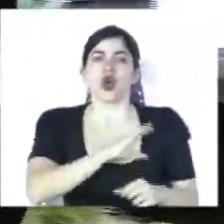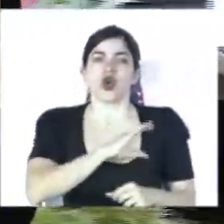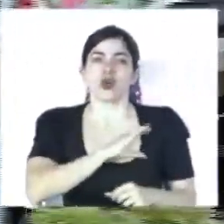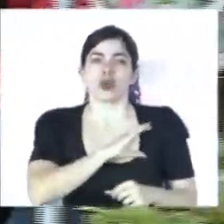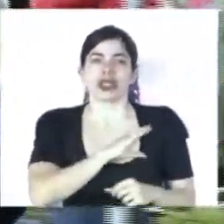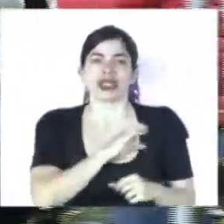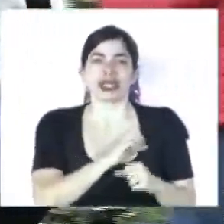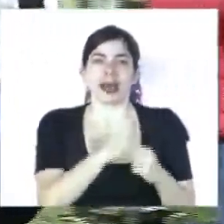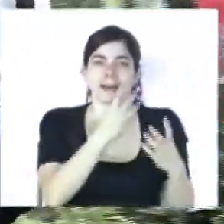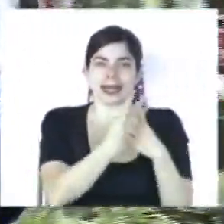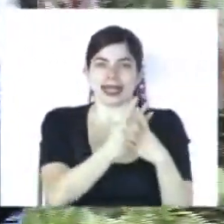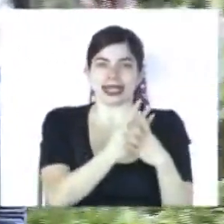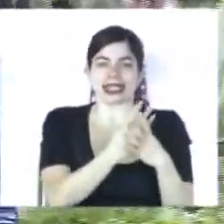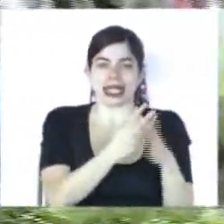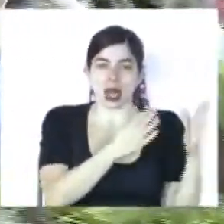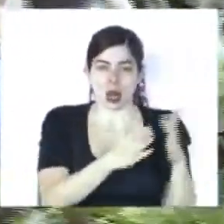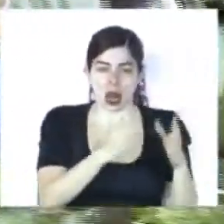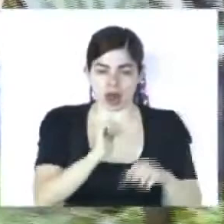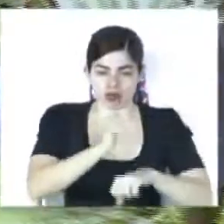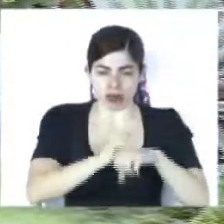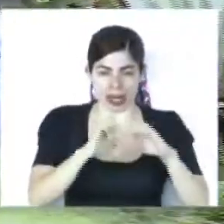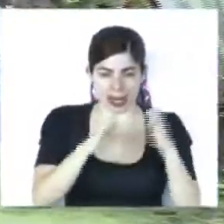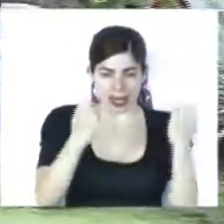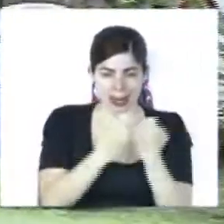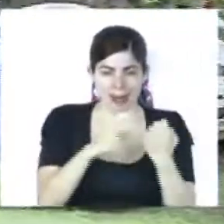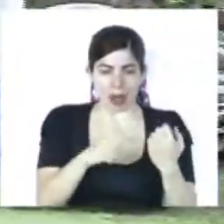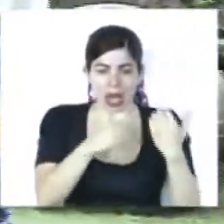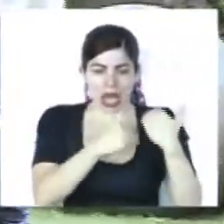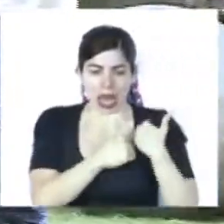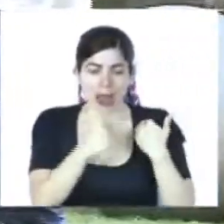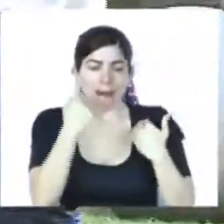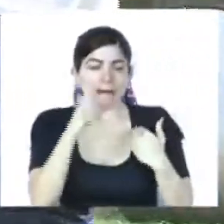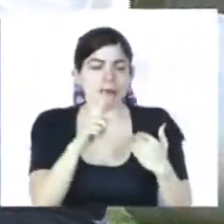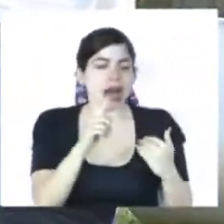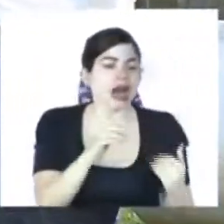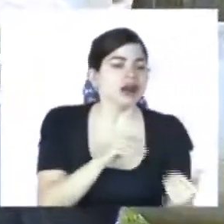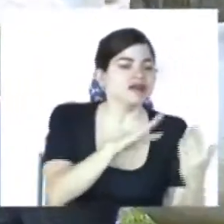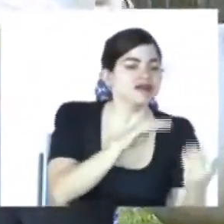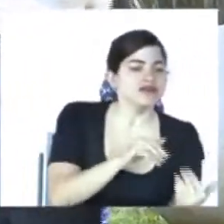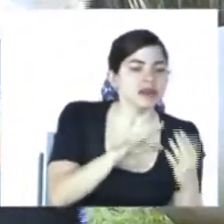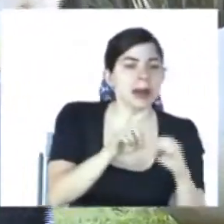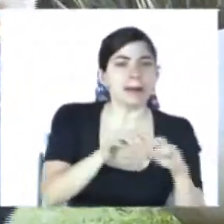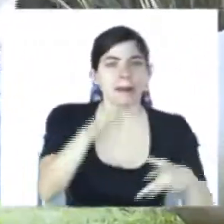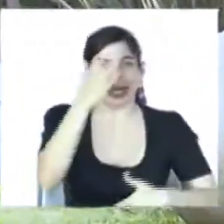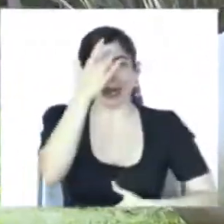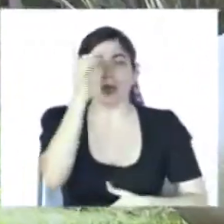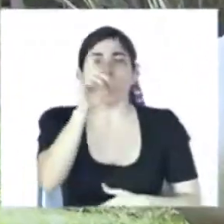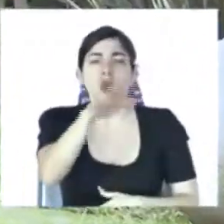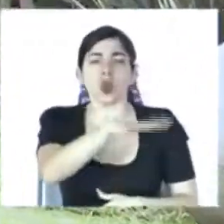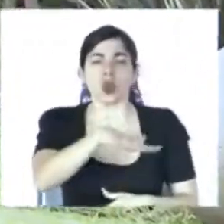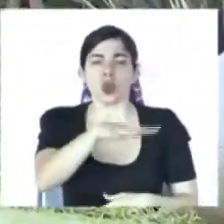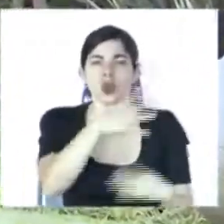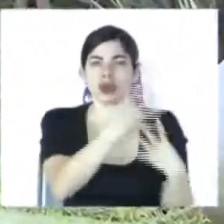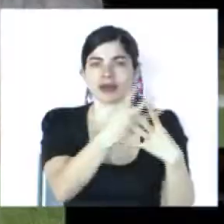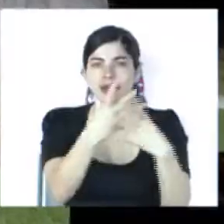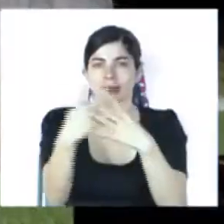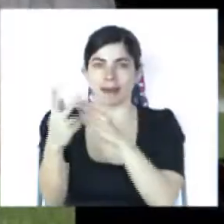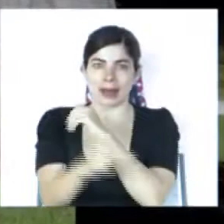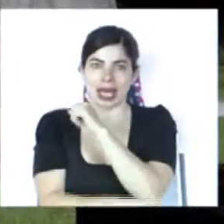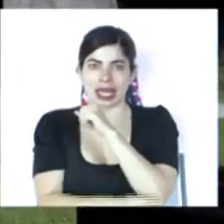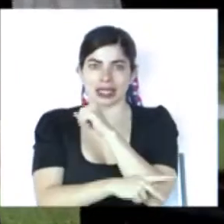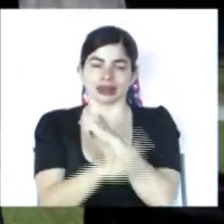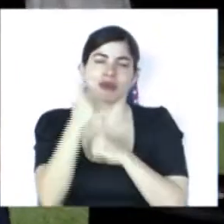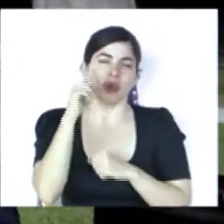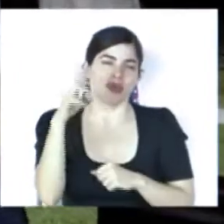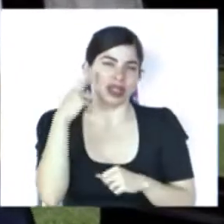para atender de manera puntual las necesidades que se enfrentarán en la pandemia en los centros penitenciarios del país con motivo